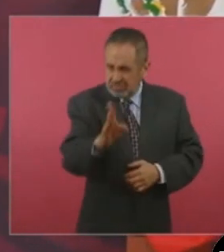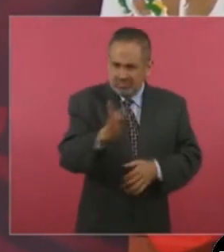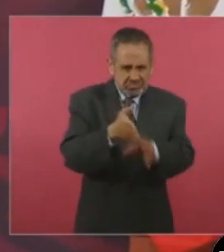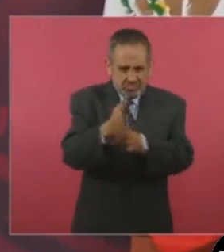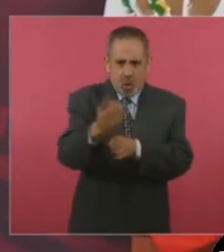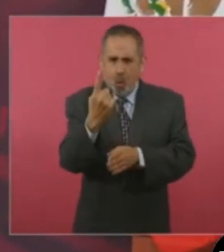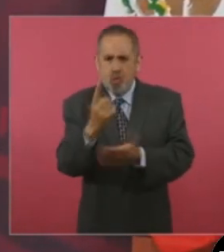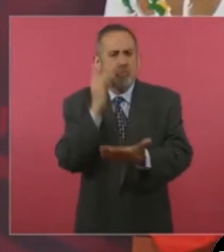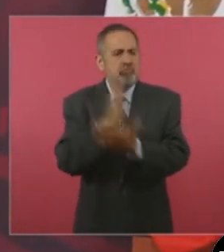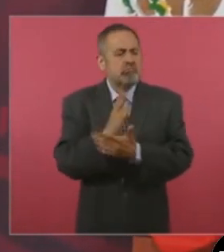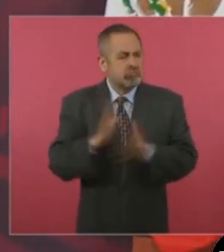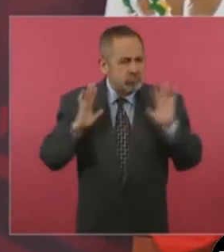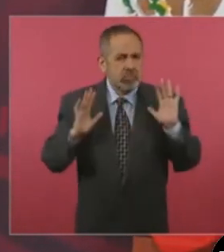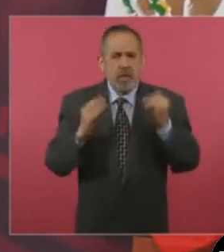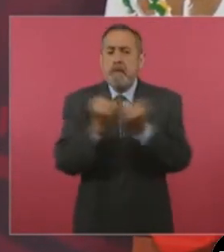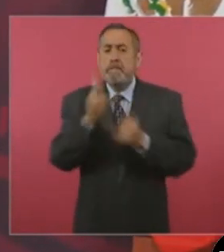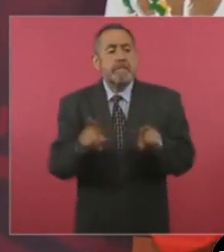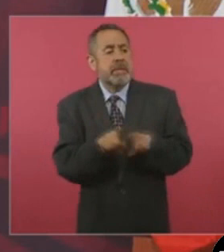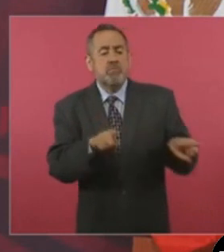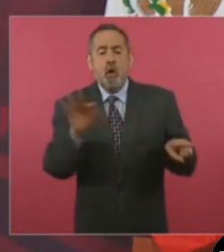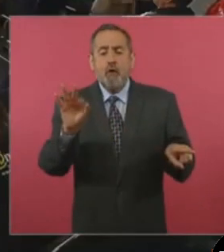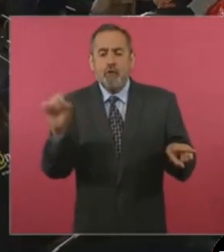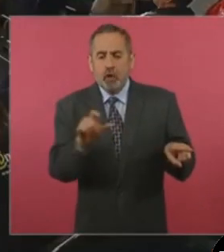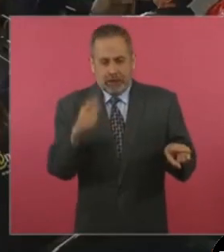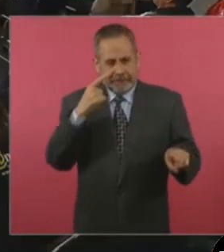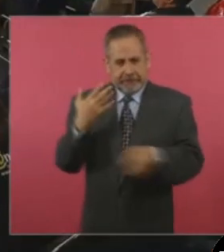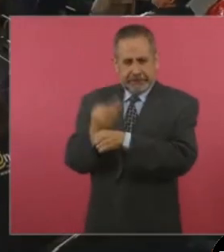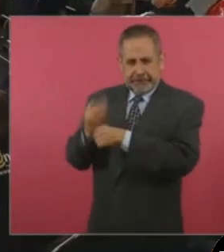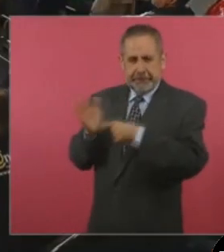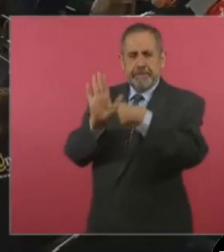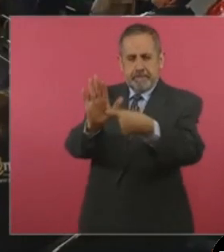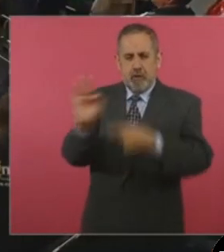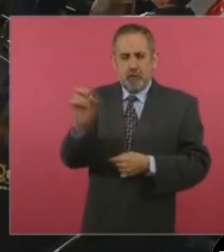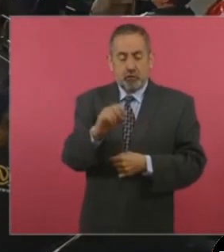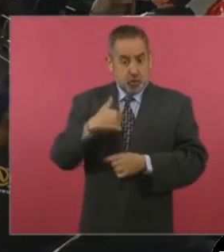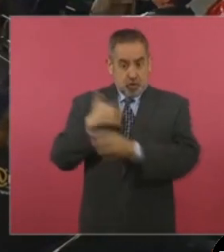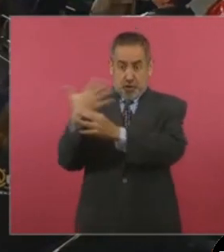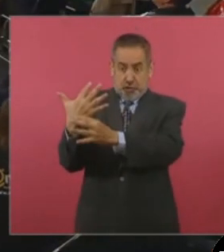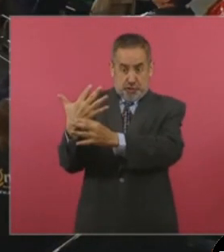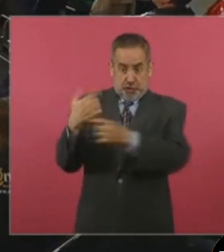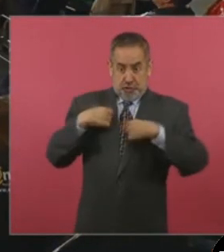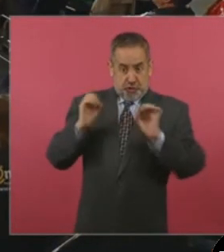¿Cómo se define Fox? ¿Ahora sí? ¿No lo digo yo?